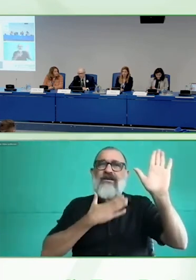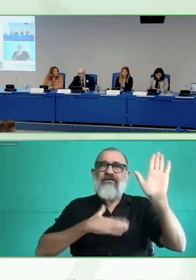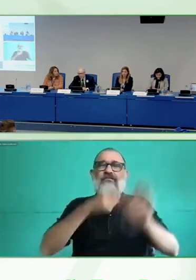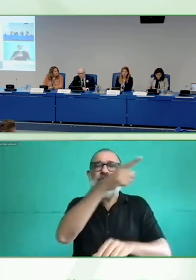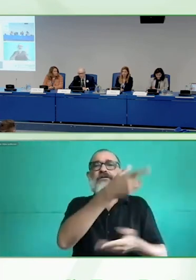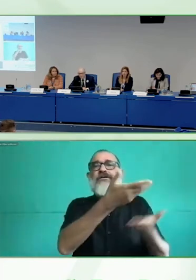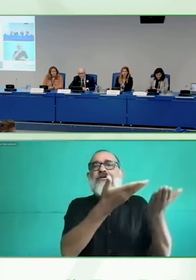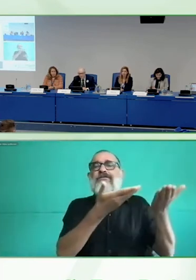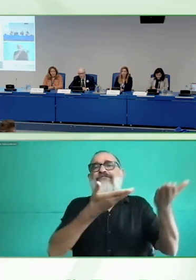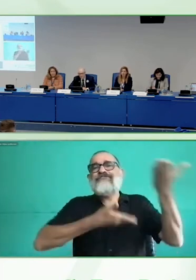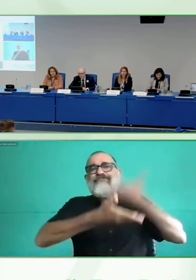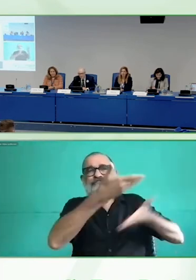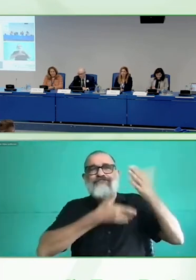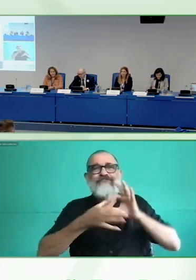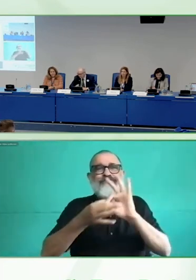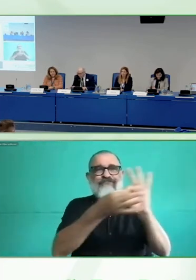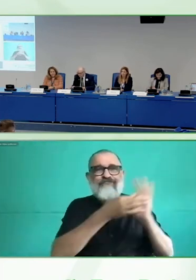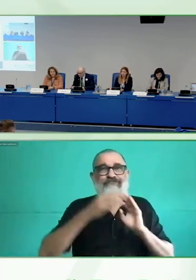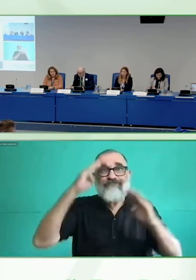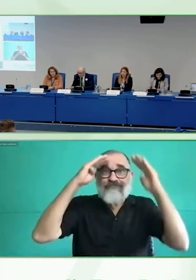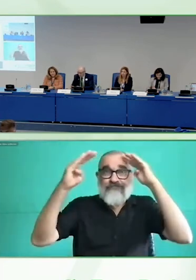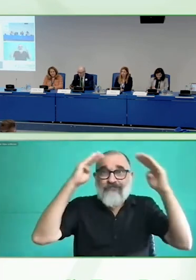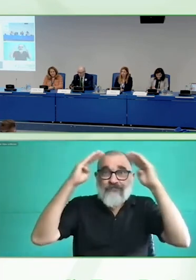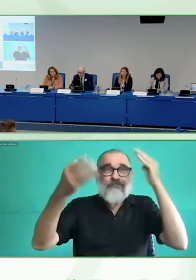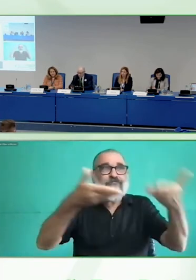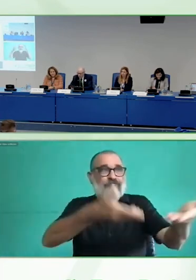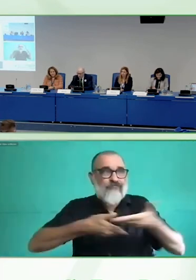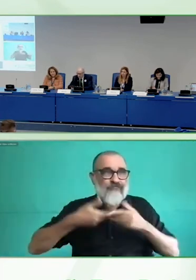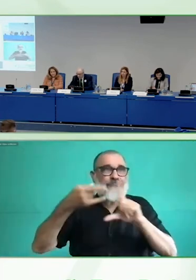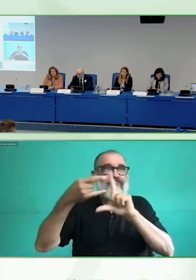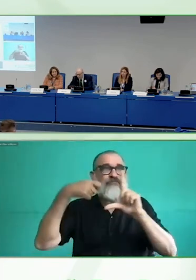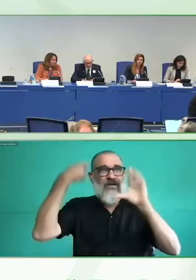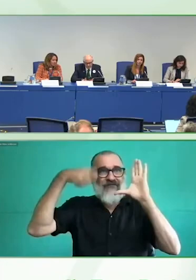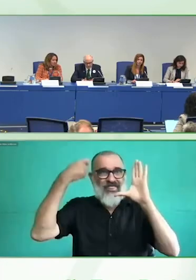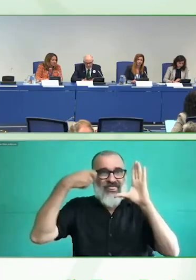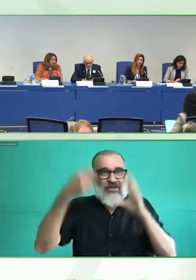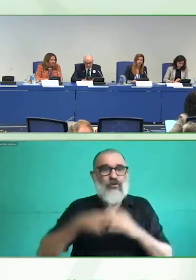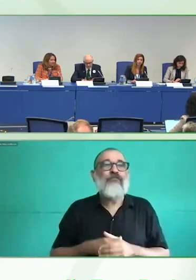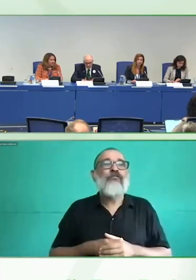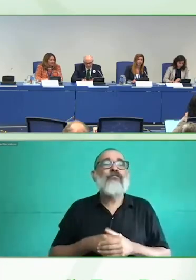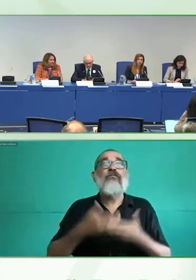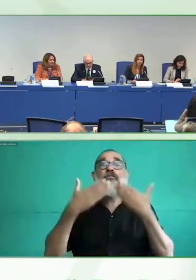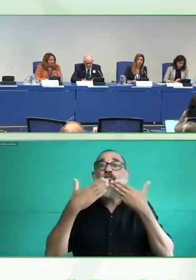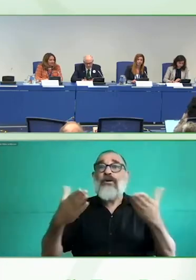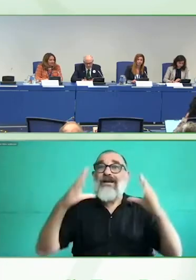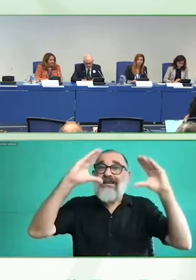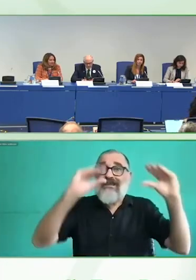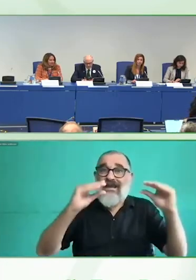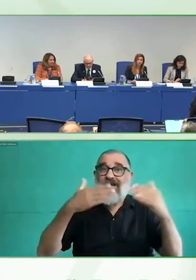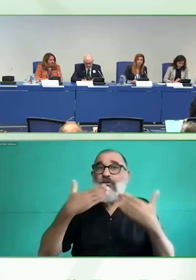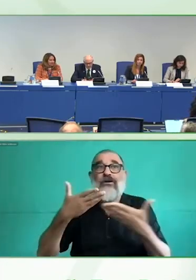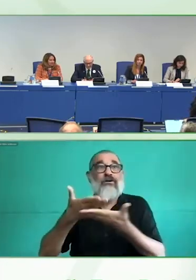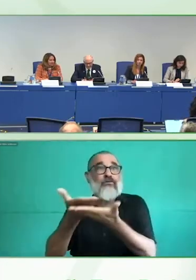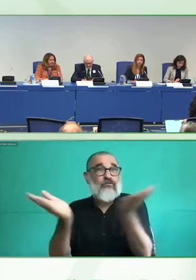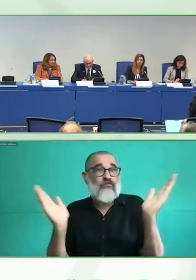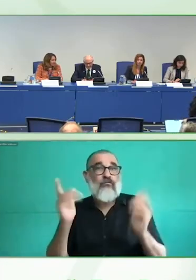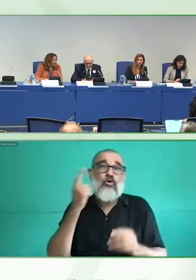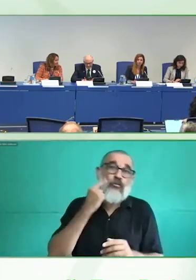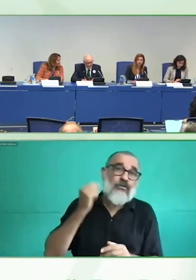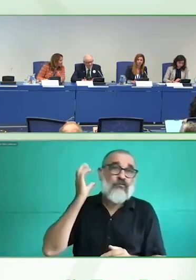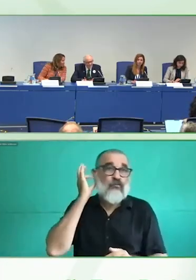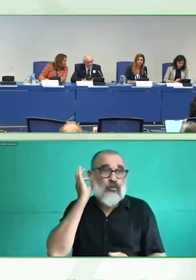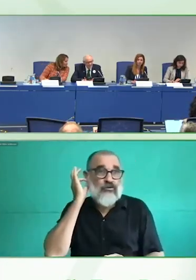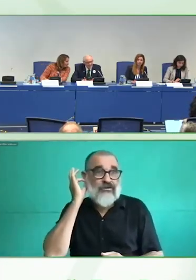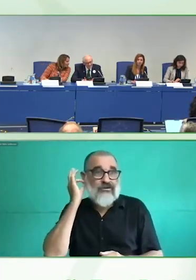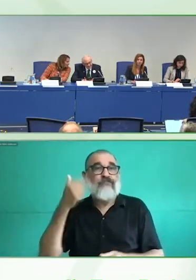verdes, uso anteojos y visto de morado. Una vez más, el trabajo conjunto entre ESL Foundation, Fundación